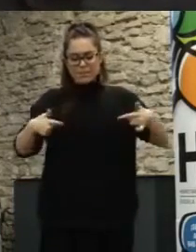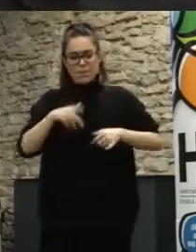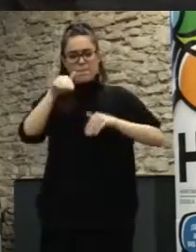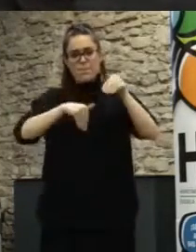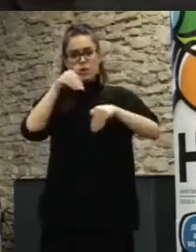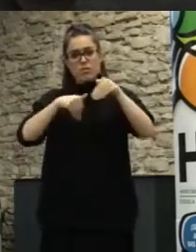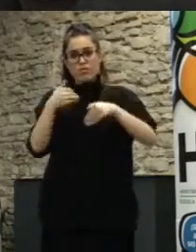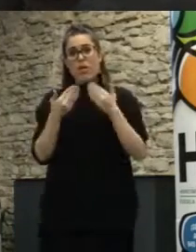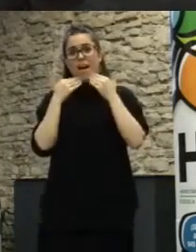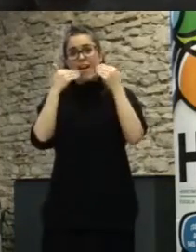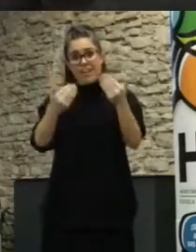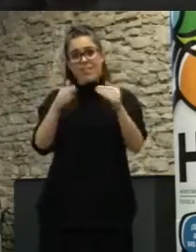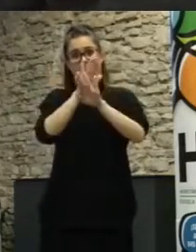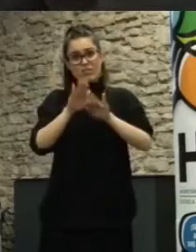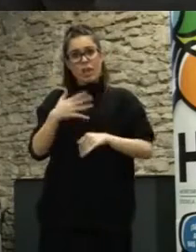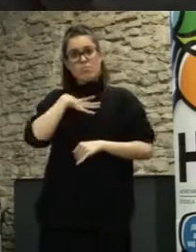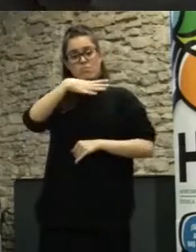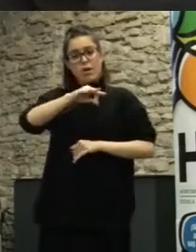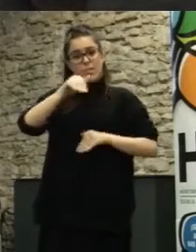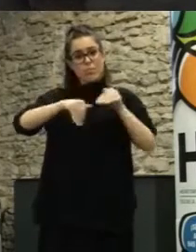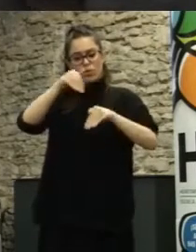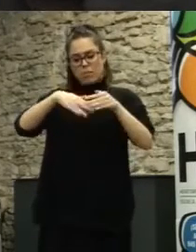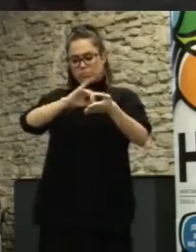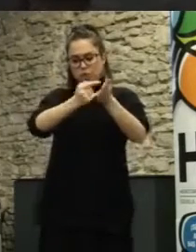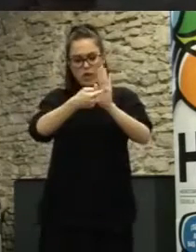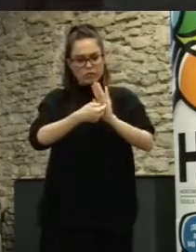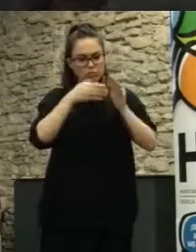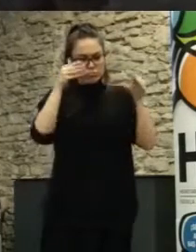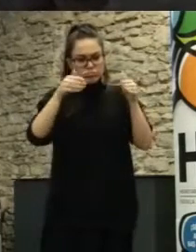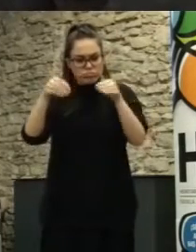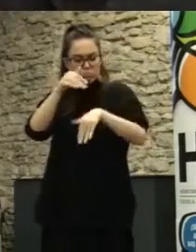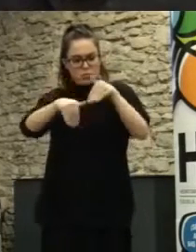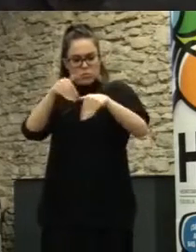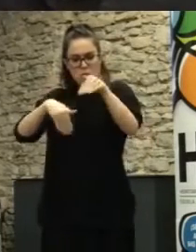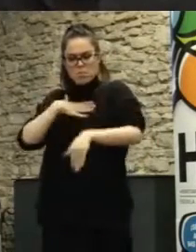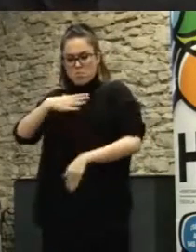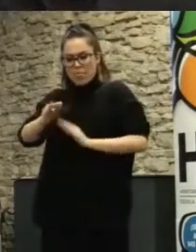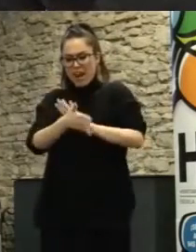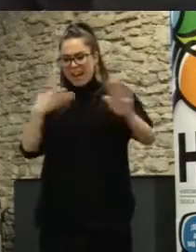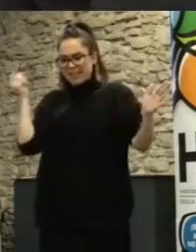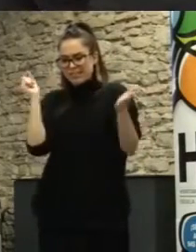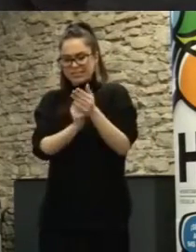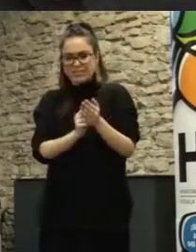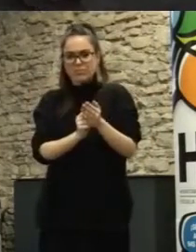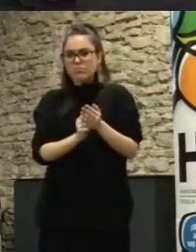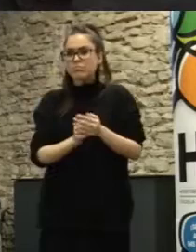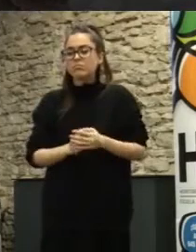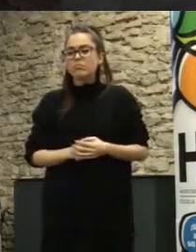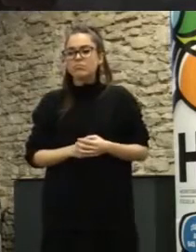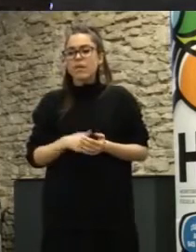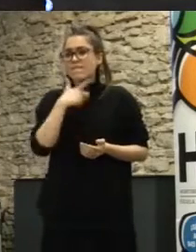permiten votos o votar proyectos concretos de una manera rápida ágil etcétera también con algunos